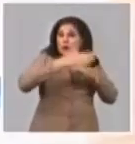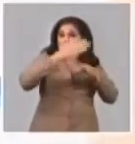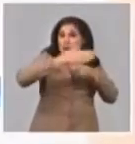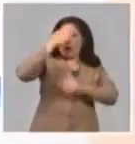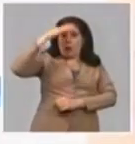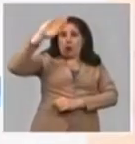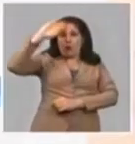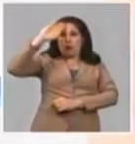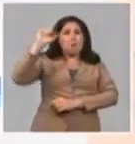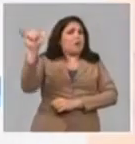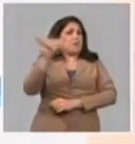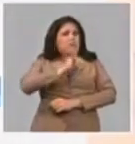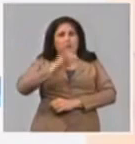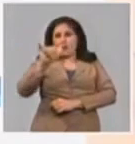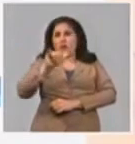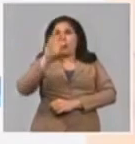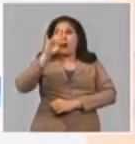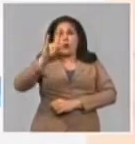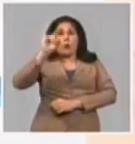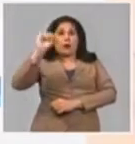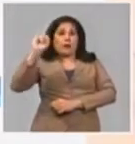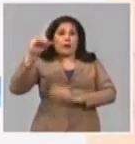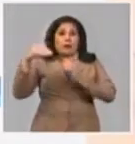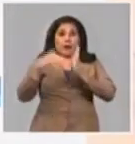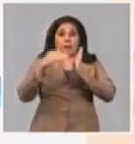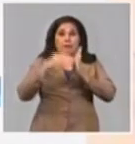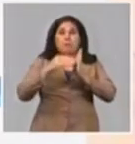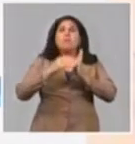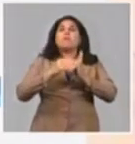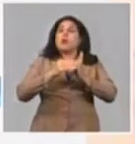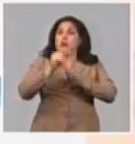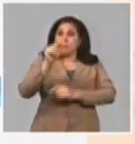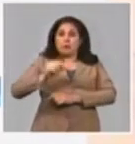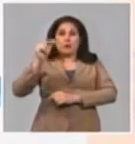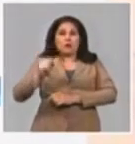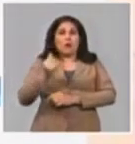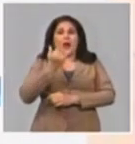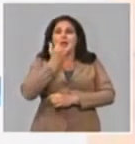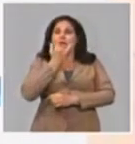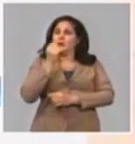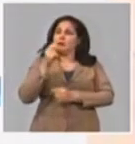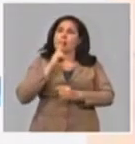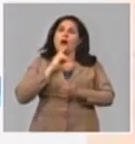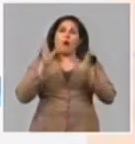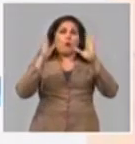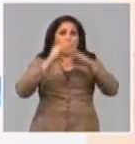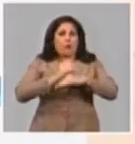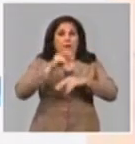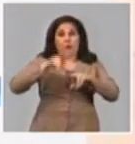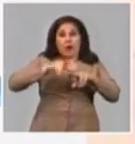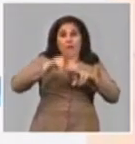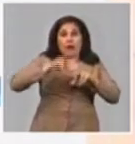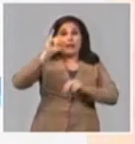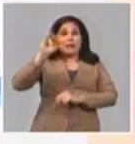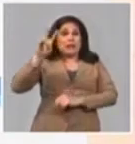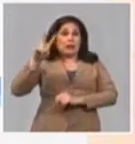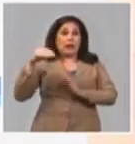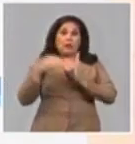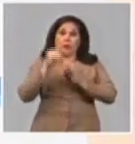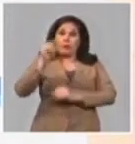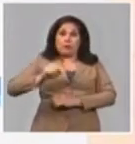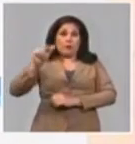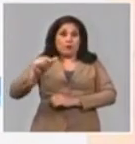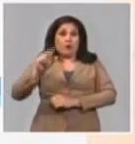Cuba, que tienen más de 96 mil personas distribuyendo el agua en pipa. La Habana tiene más de 62 mil personas,